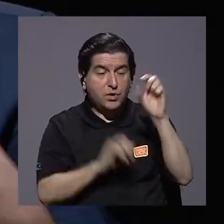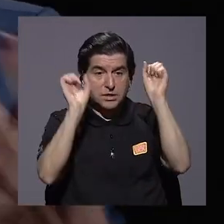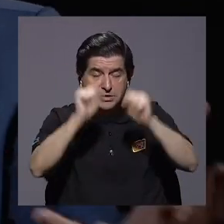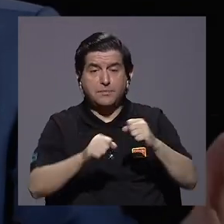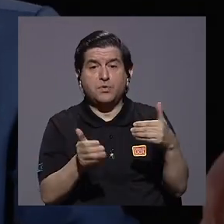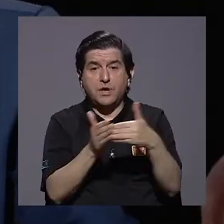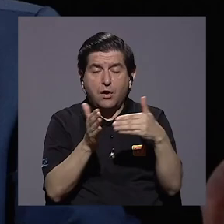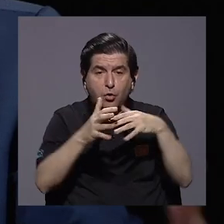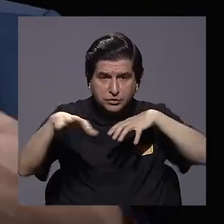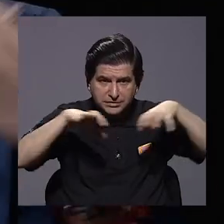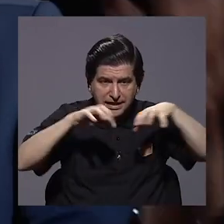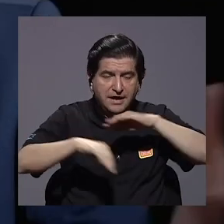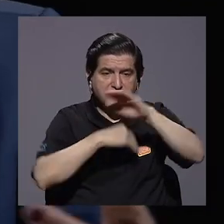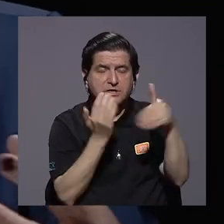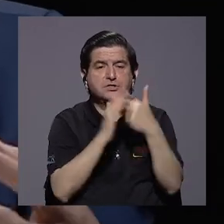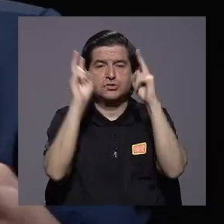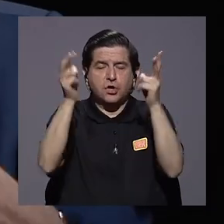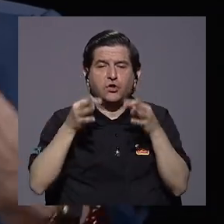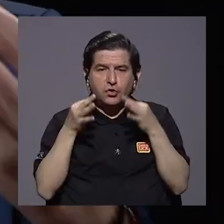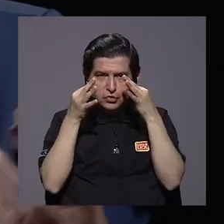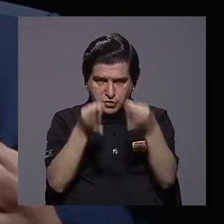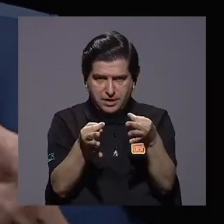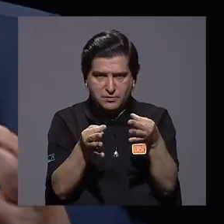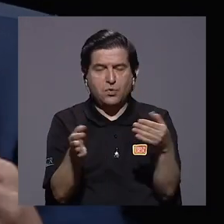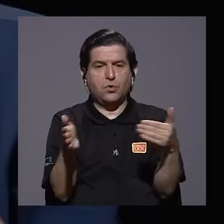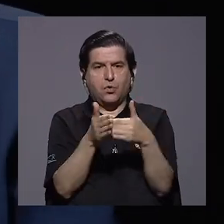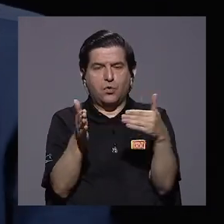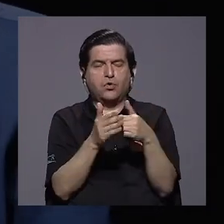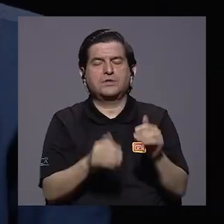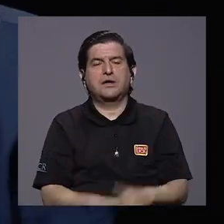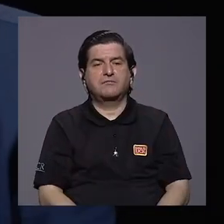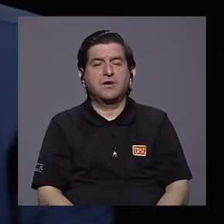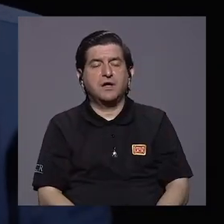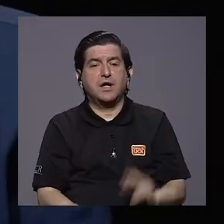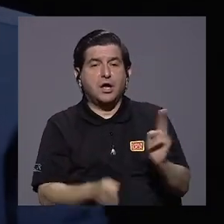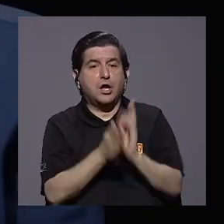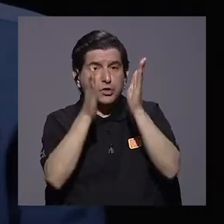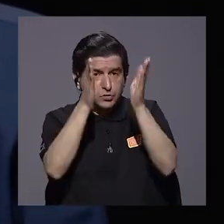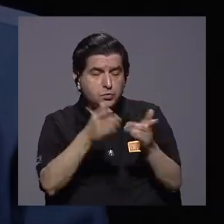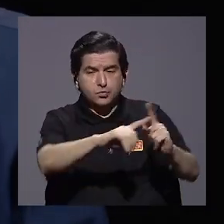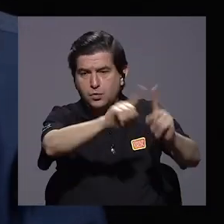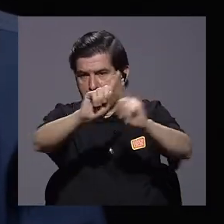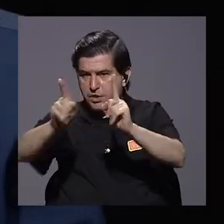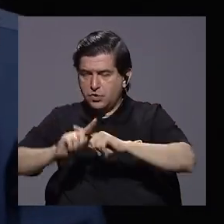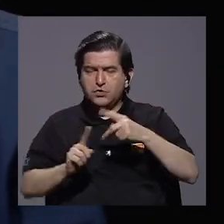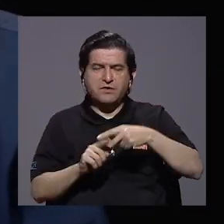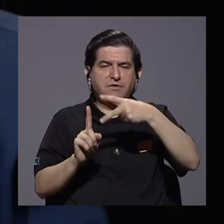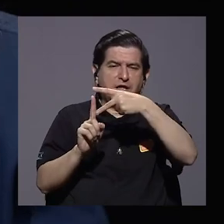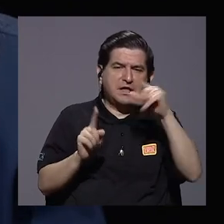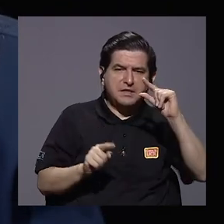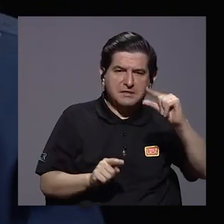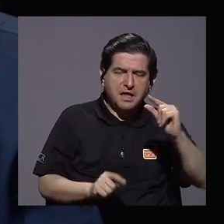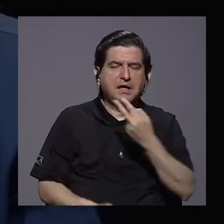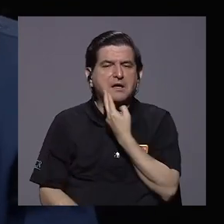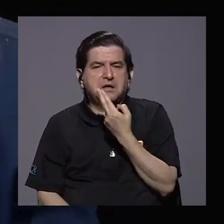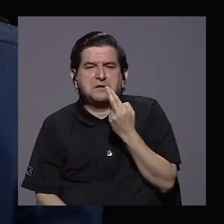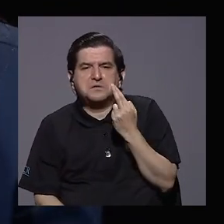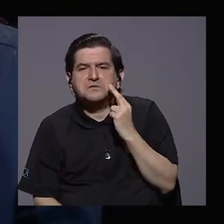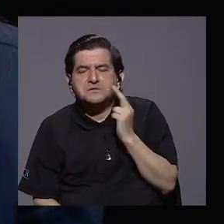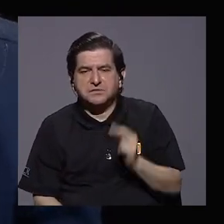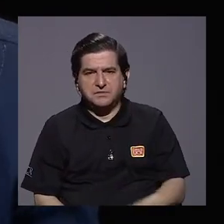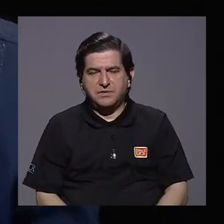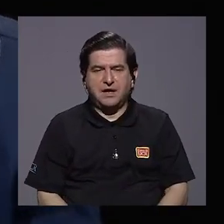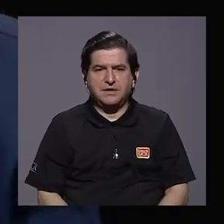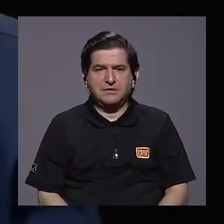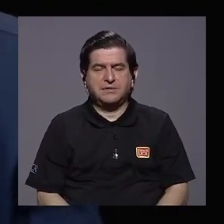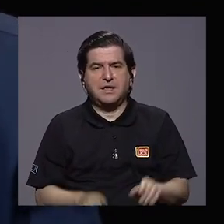reactivar todo el tema del turismo, volver a darle clientes a diferentes hotelitos y restaurantes, por ejemplo,